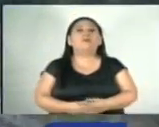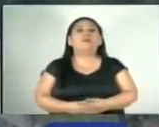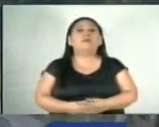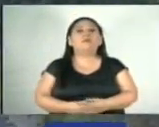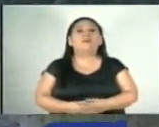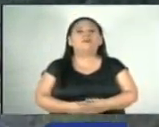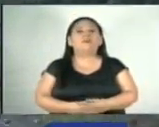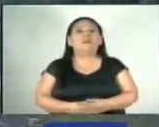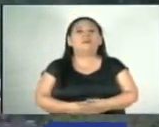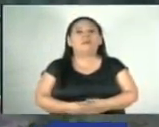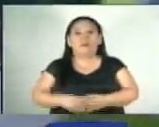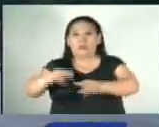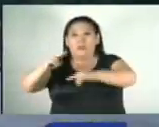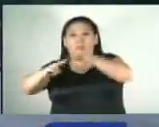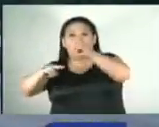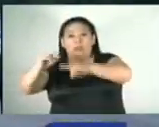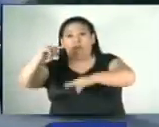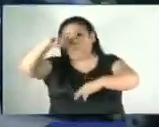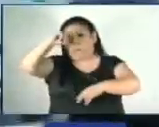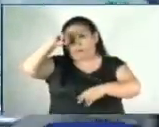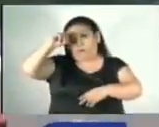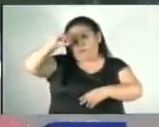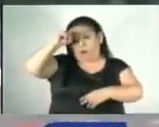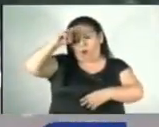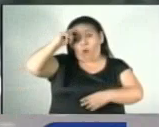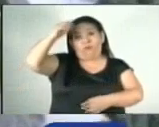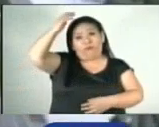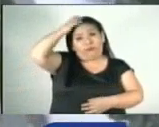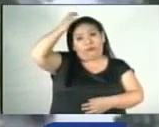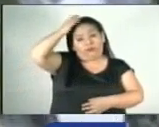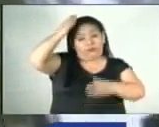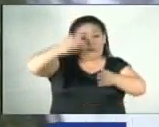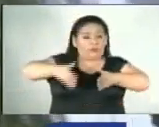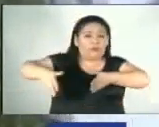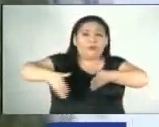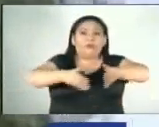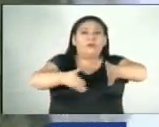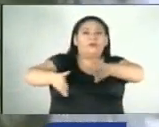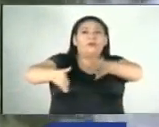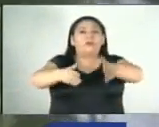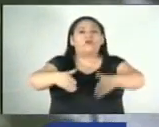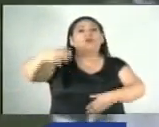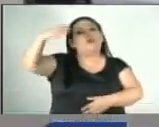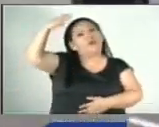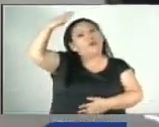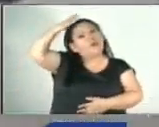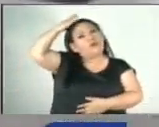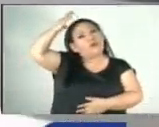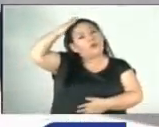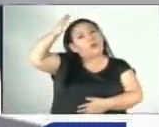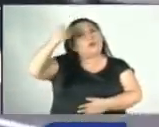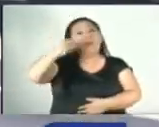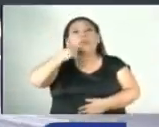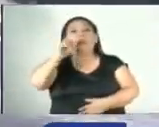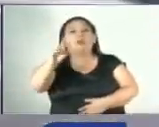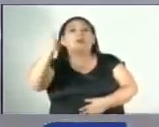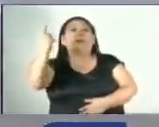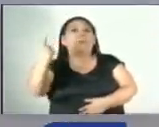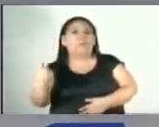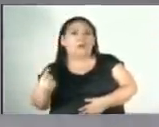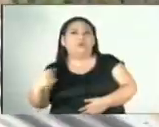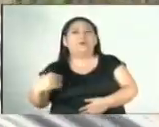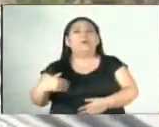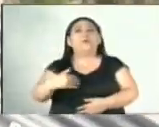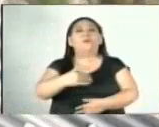Los trabajos de la construcción del viaducto sobre la Panamericana del tramo conocido como carretera de los chorros, según el ministro, se